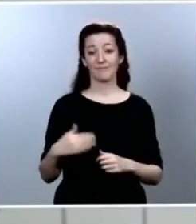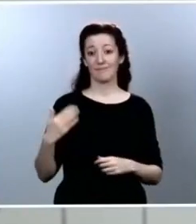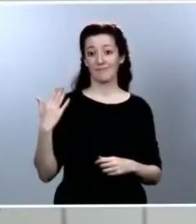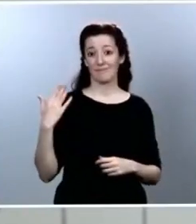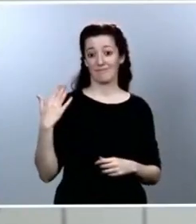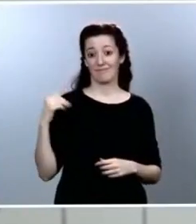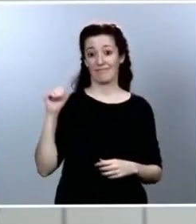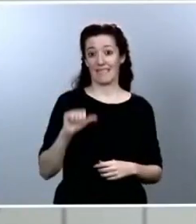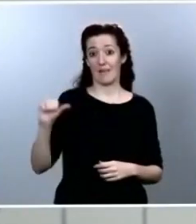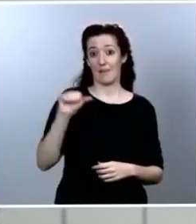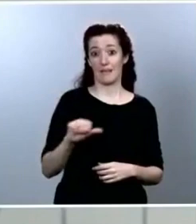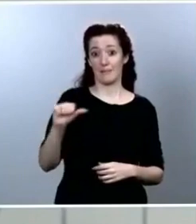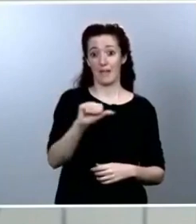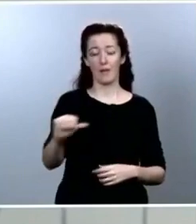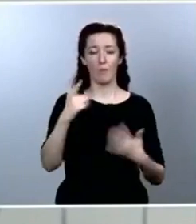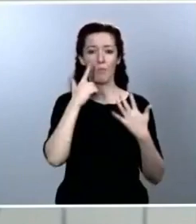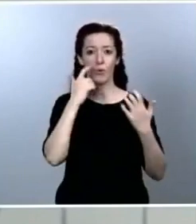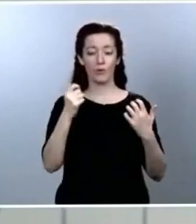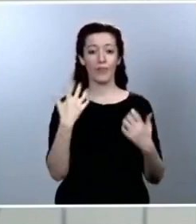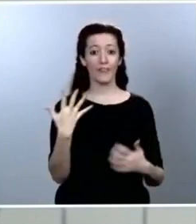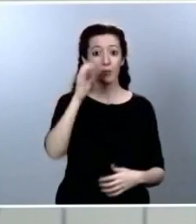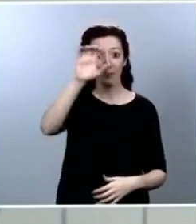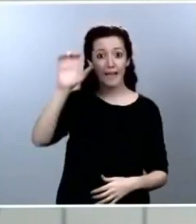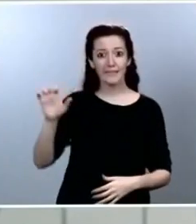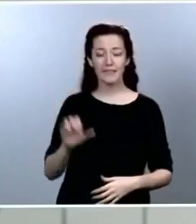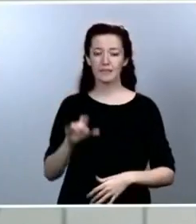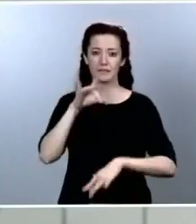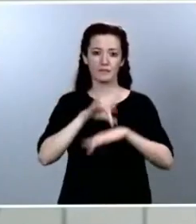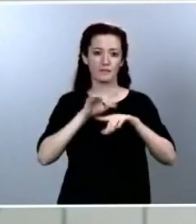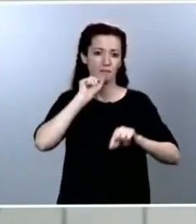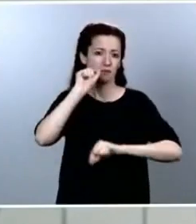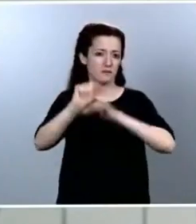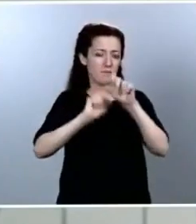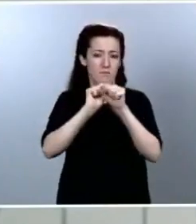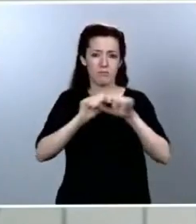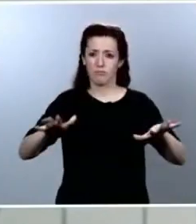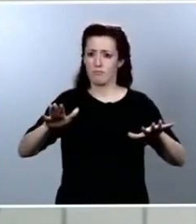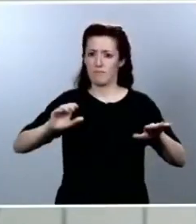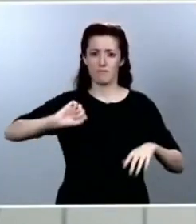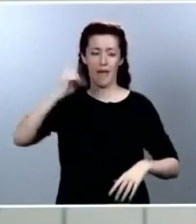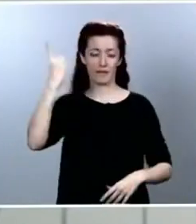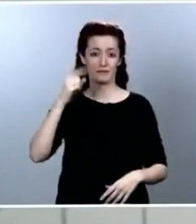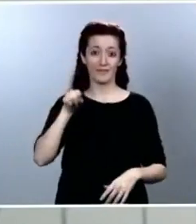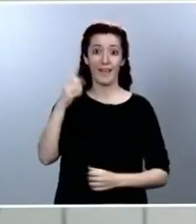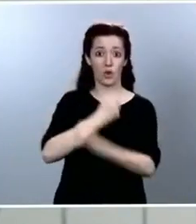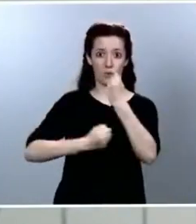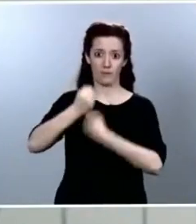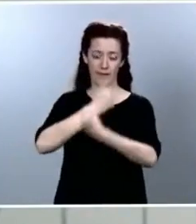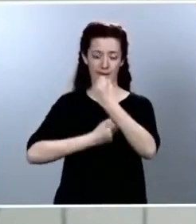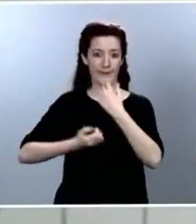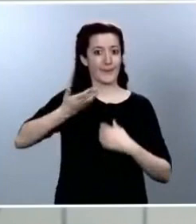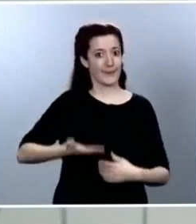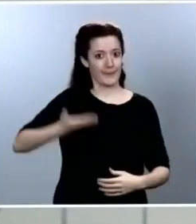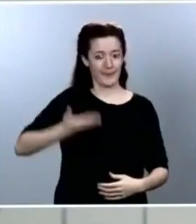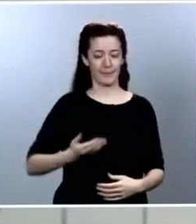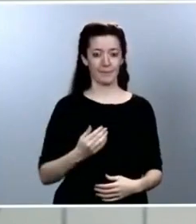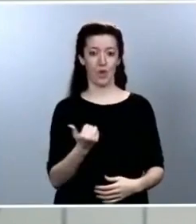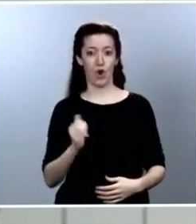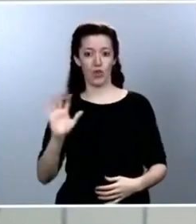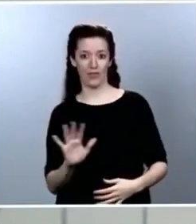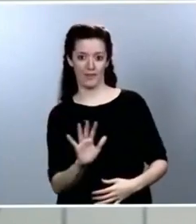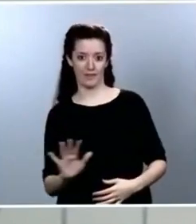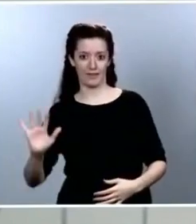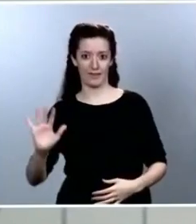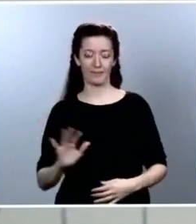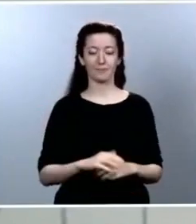países que se encuentran entre las siete mayores economías de Occidente. Los mismos cinco países que figuran en cabeza mundial en cuanto al número de